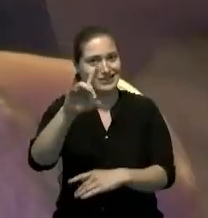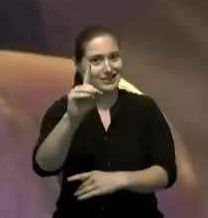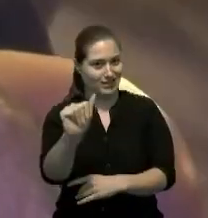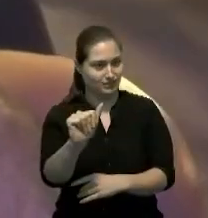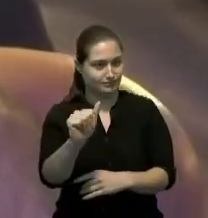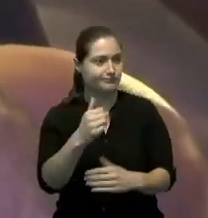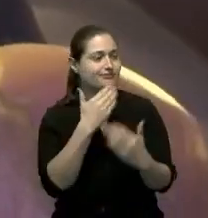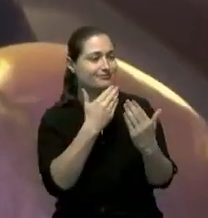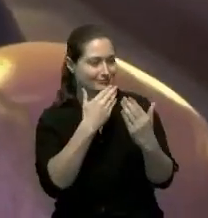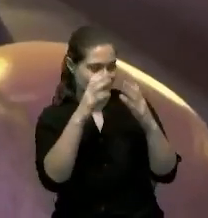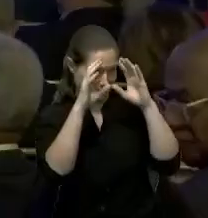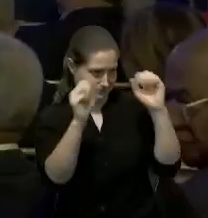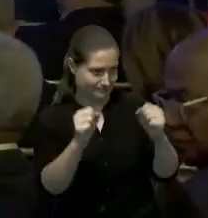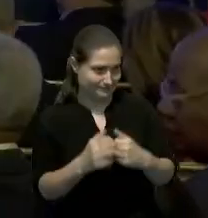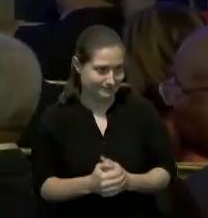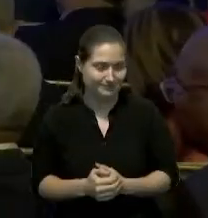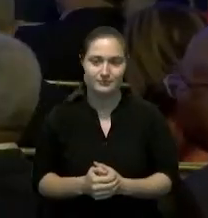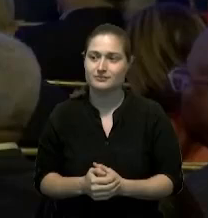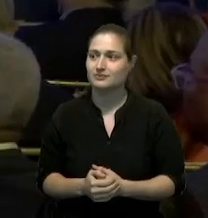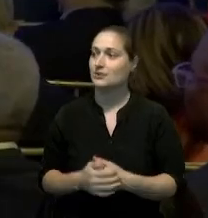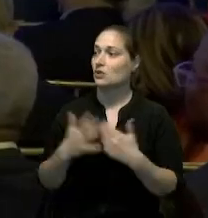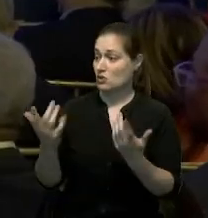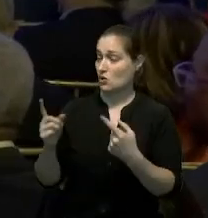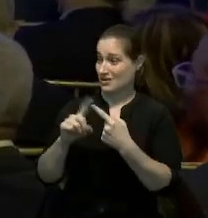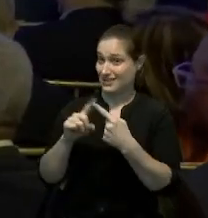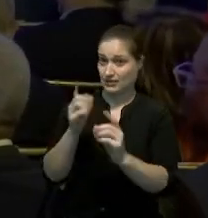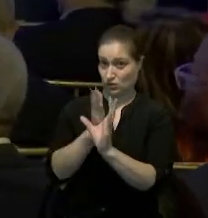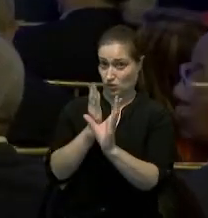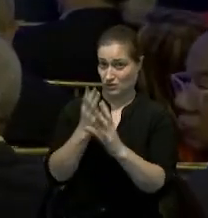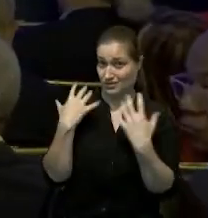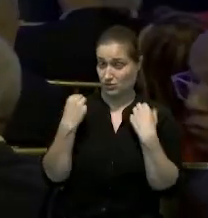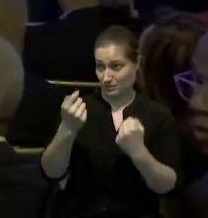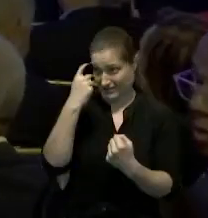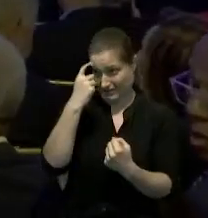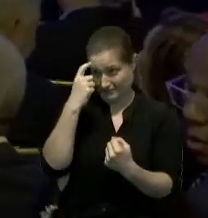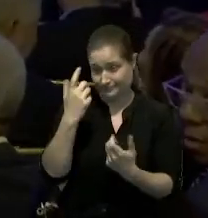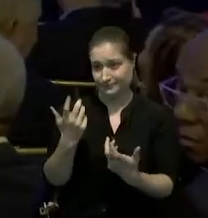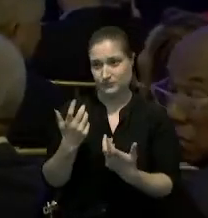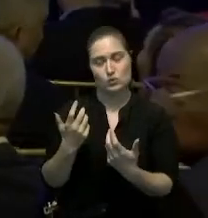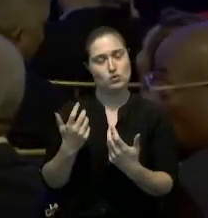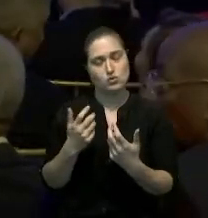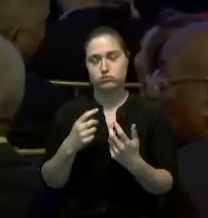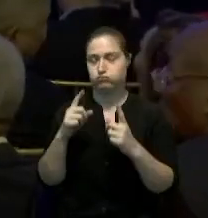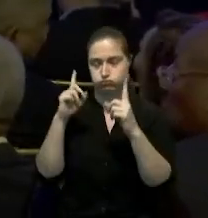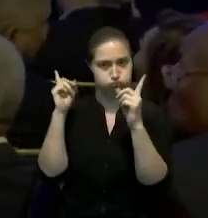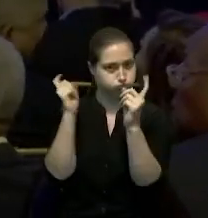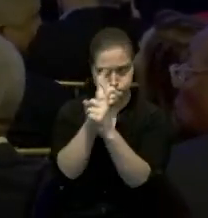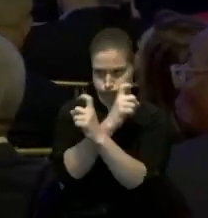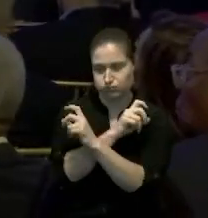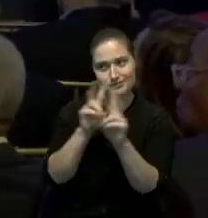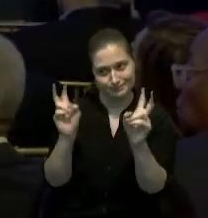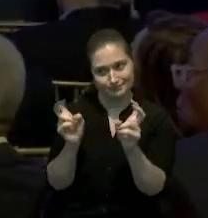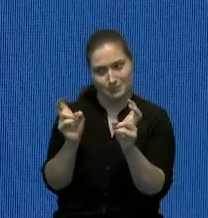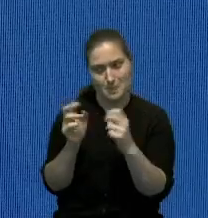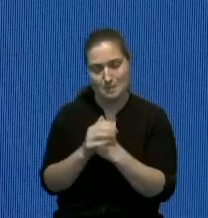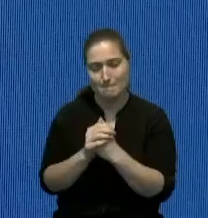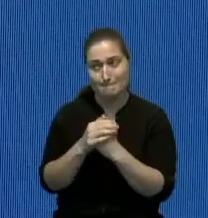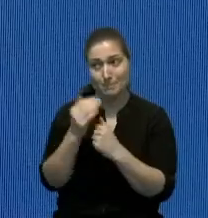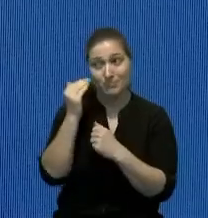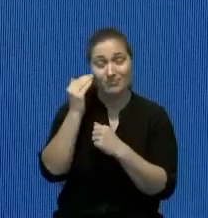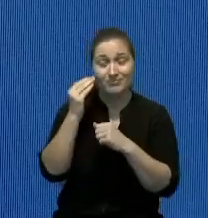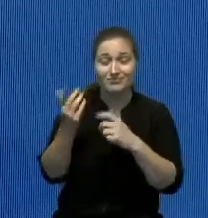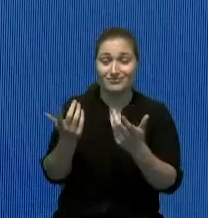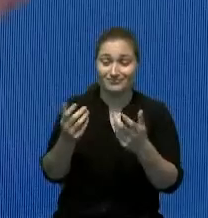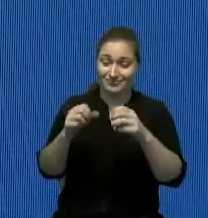gracias señor presidente sobre el tema de la salud mental es un tema muy complejo no solamente como usted dice para el sistema de salud